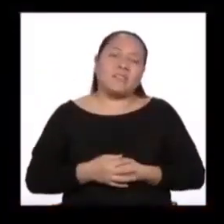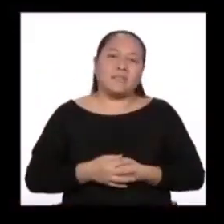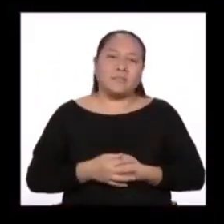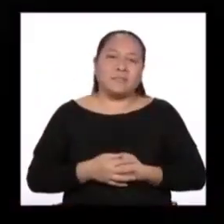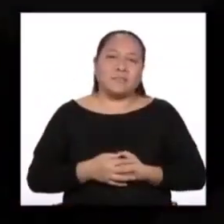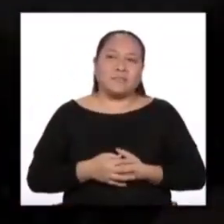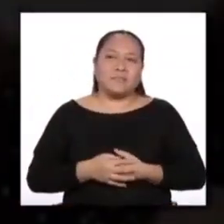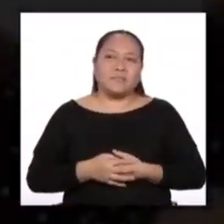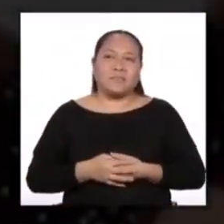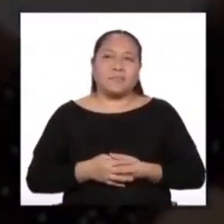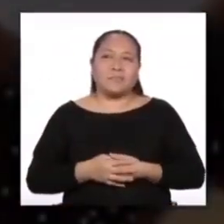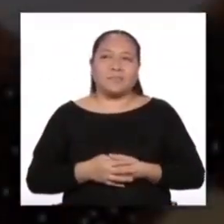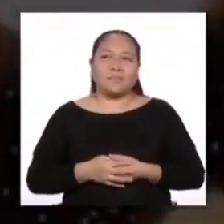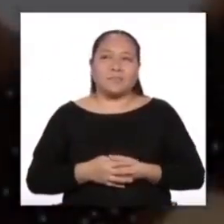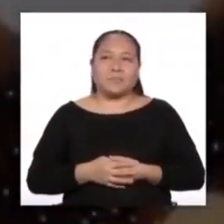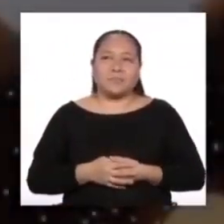¿no?